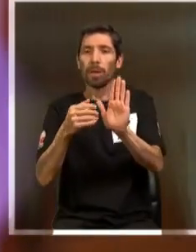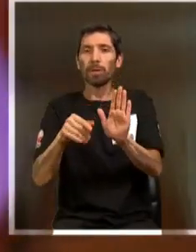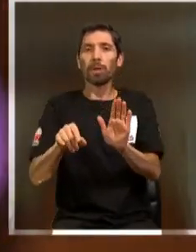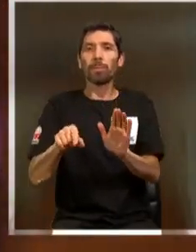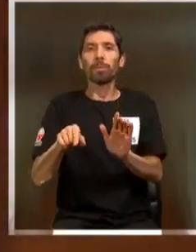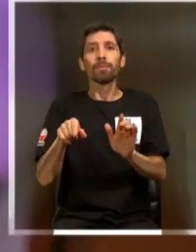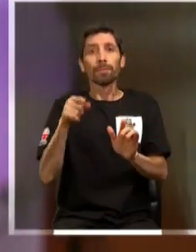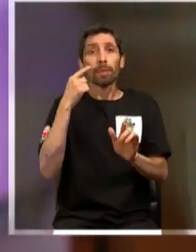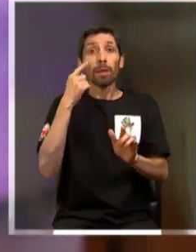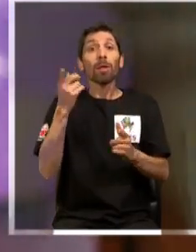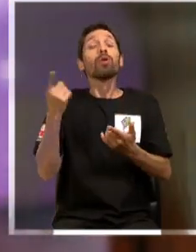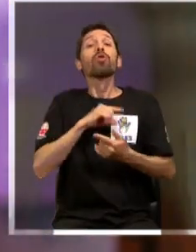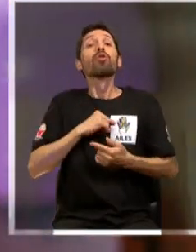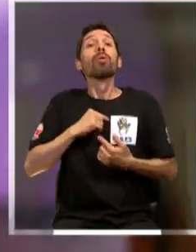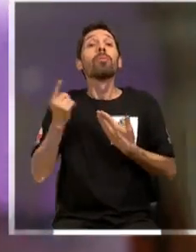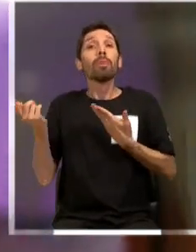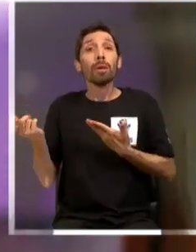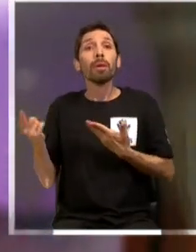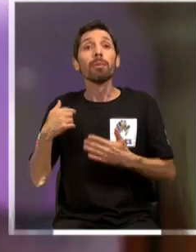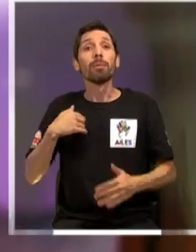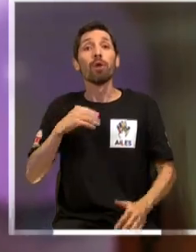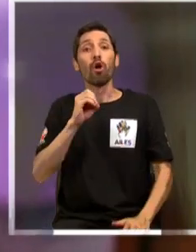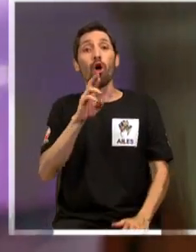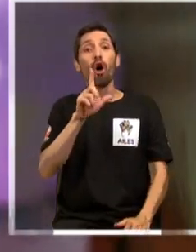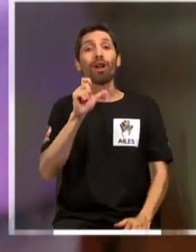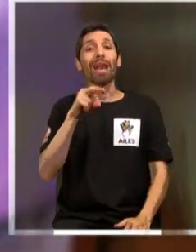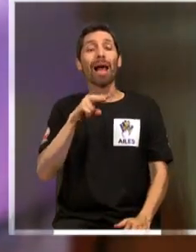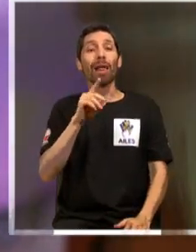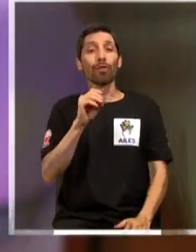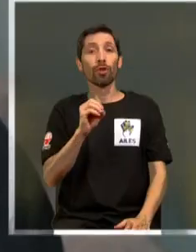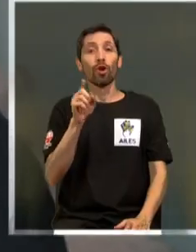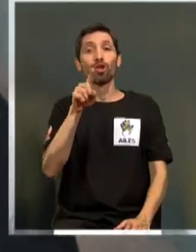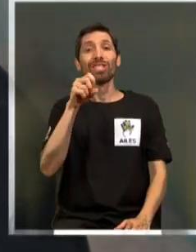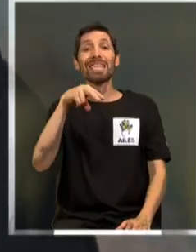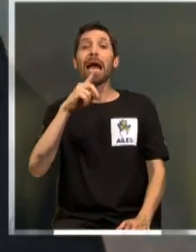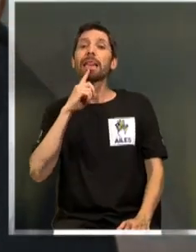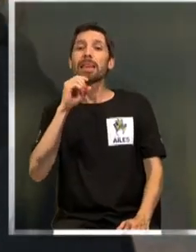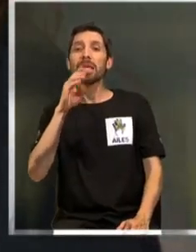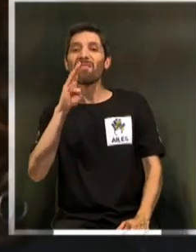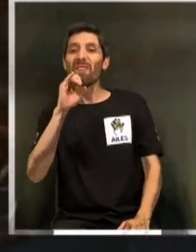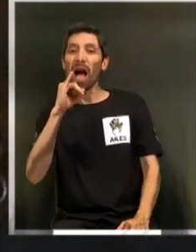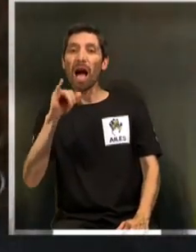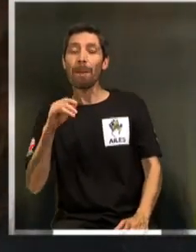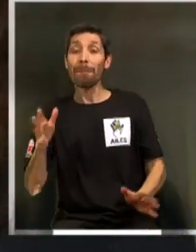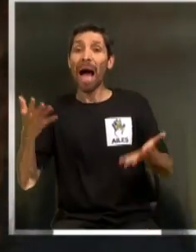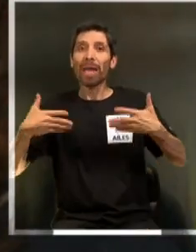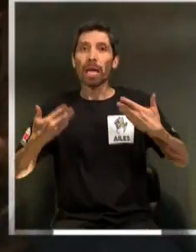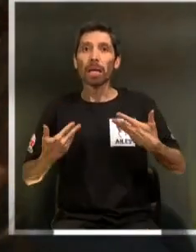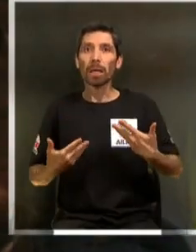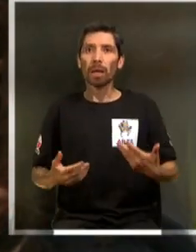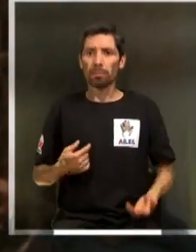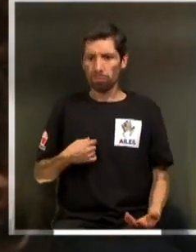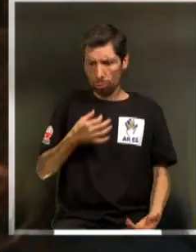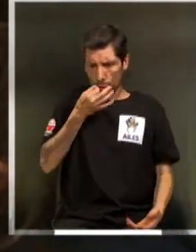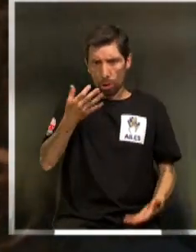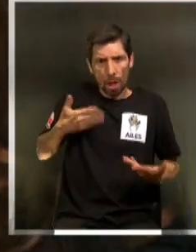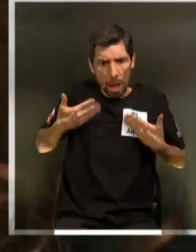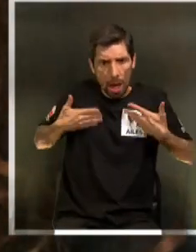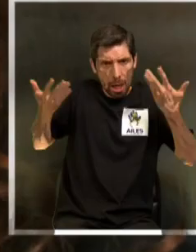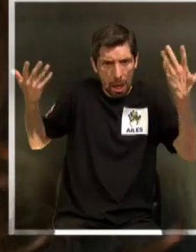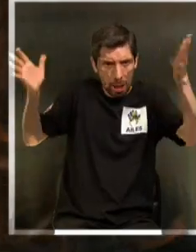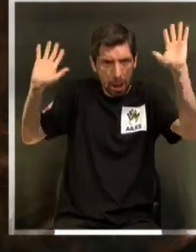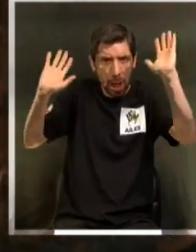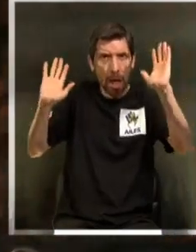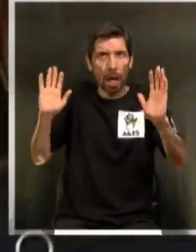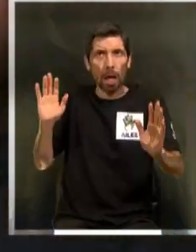¿Cuánto tienes? Bueno, mayormente me llamo Orlando Santibáñez. Partamos de nuevo con más energía. Pero si yo lo dije con energía, a ver,